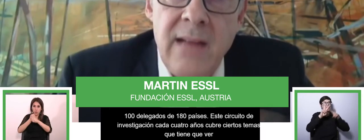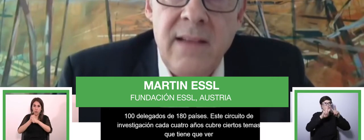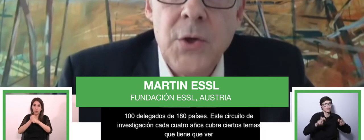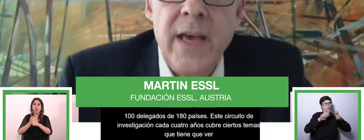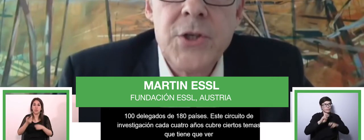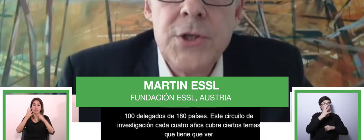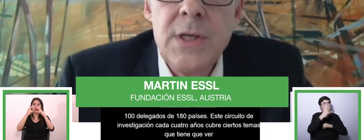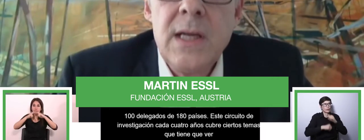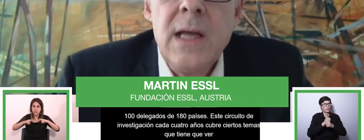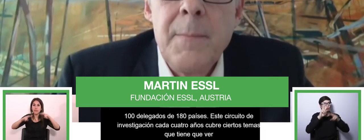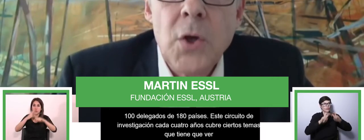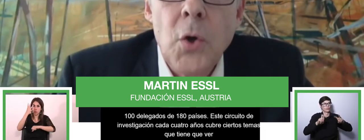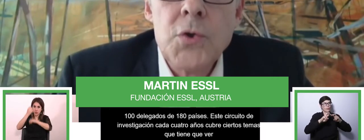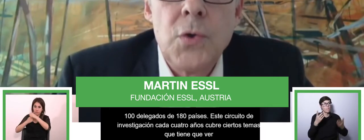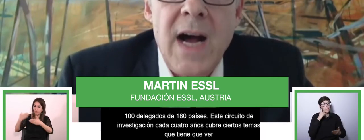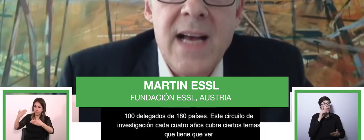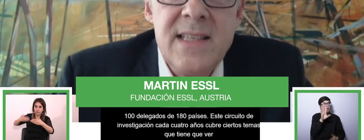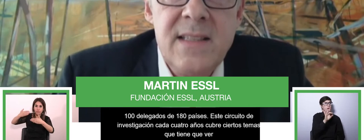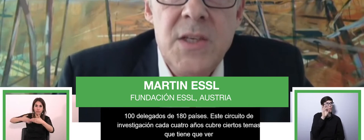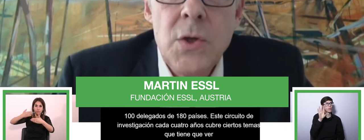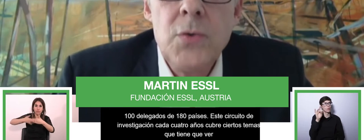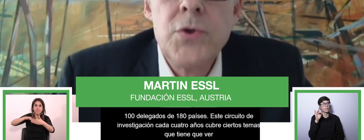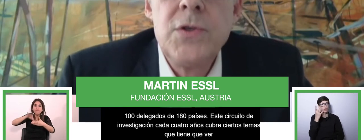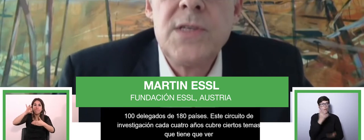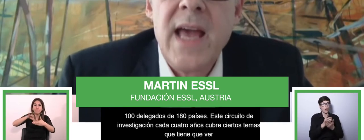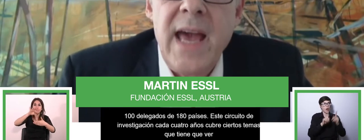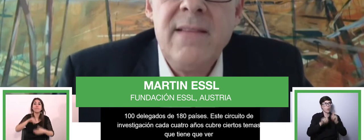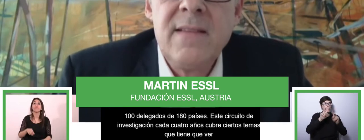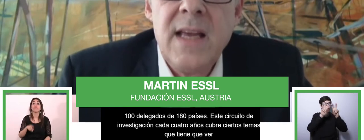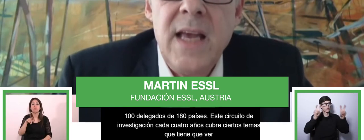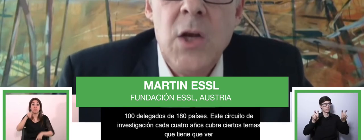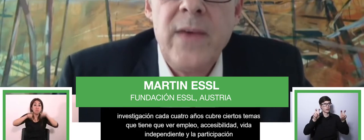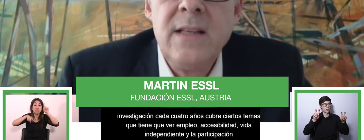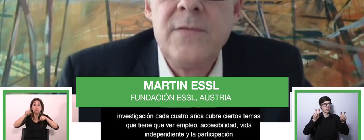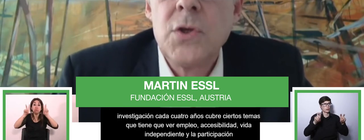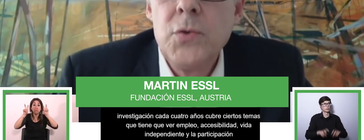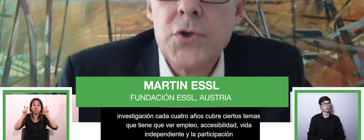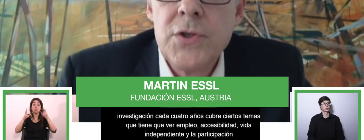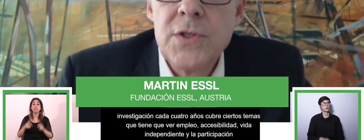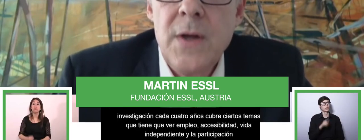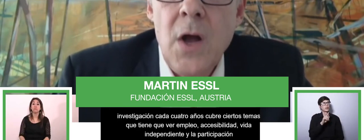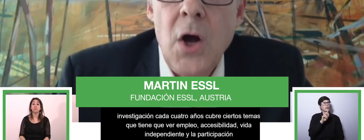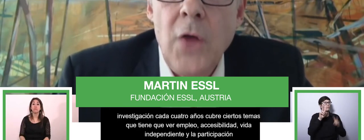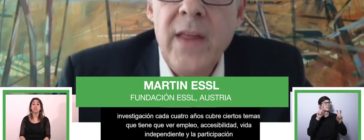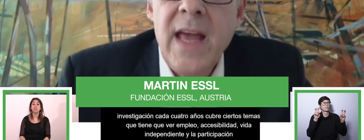participación y la educación, pero también soluciones e